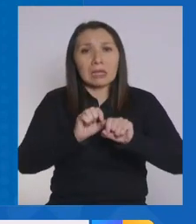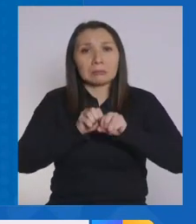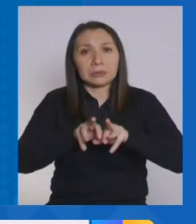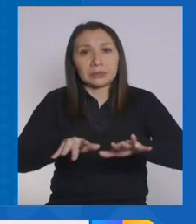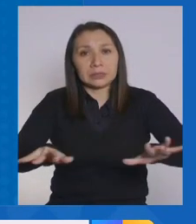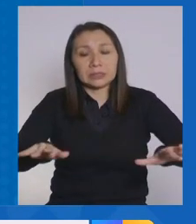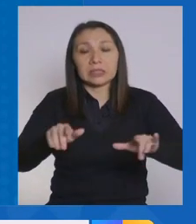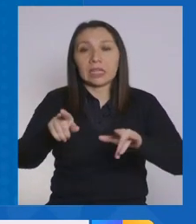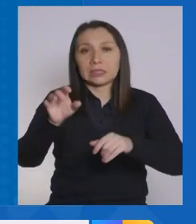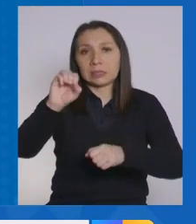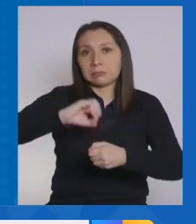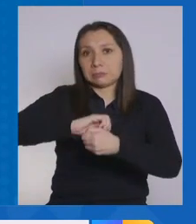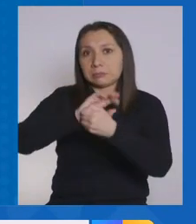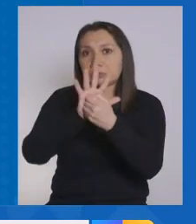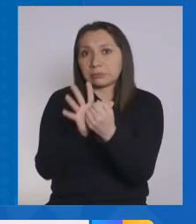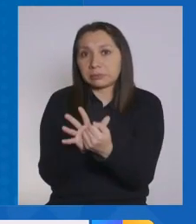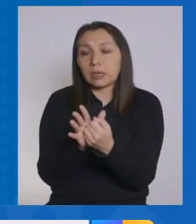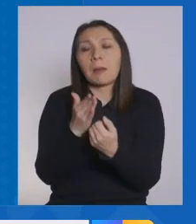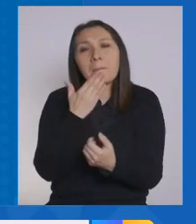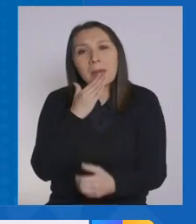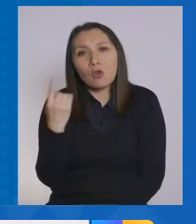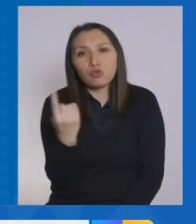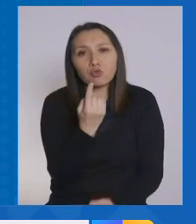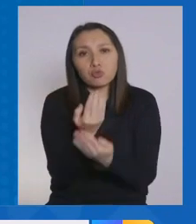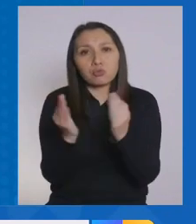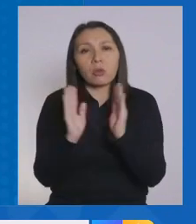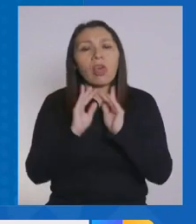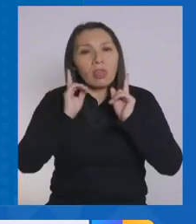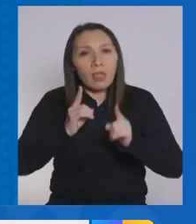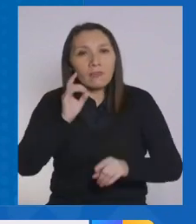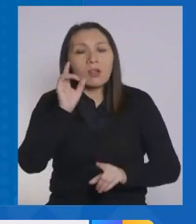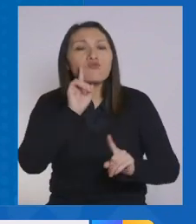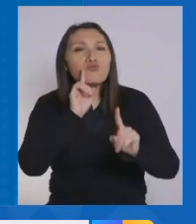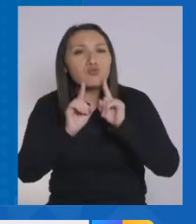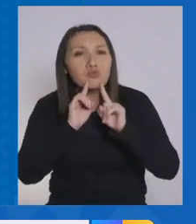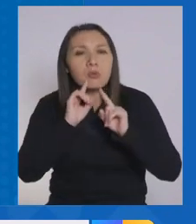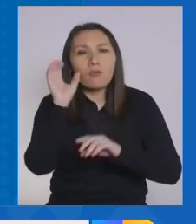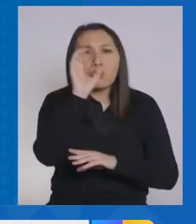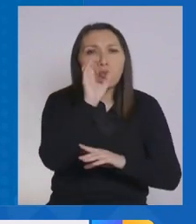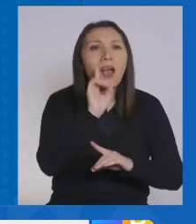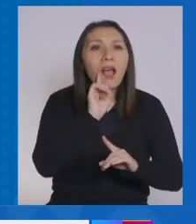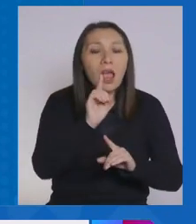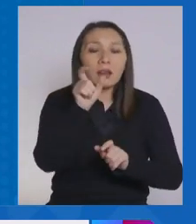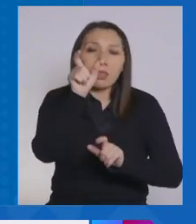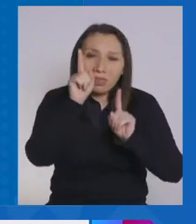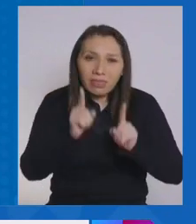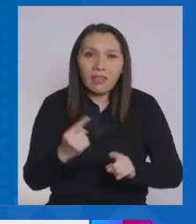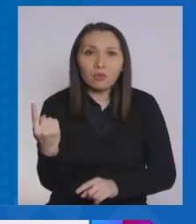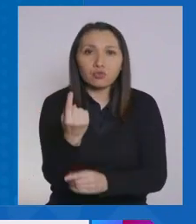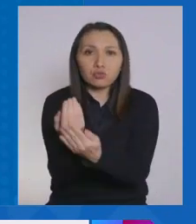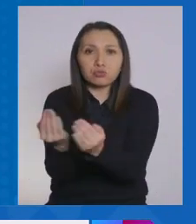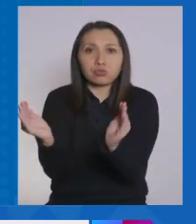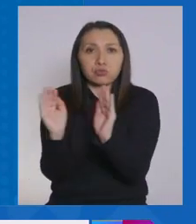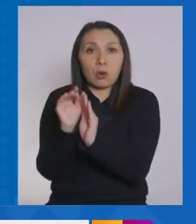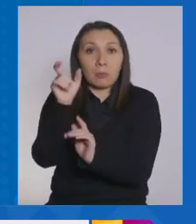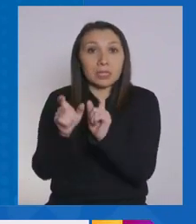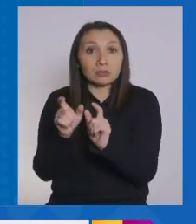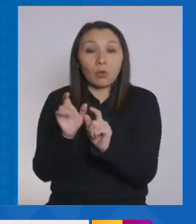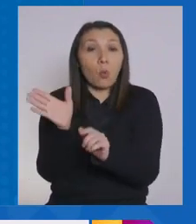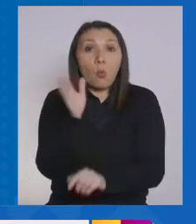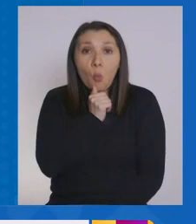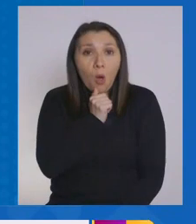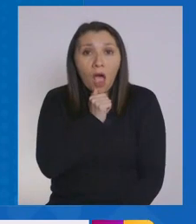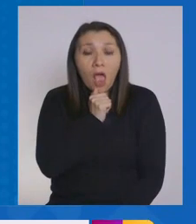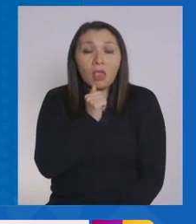es el aislamiento. Y es por eso que tenemos que testear, tenemos que trazar, pero tenemos que aislar a las personas, porque si no aislamos a las personas,